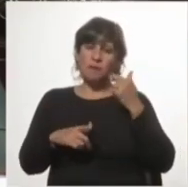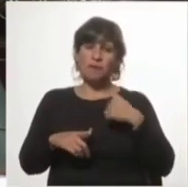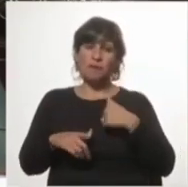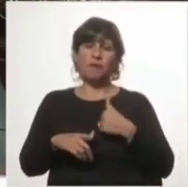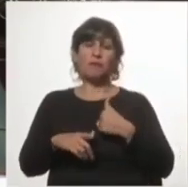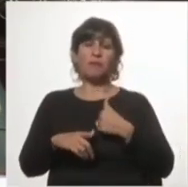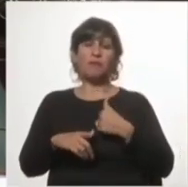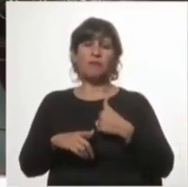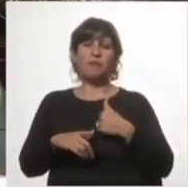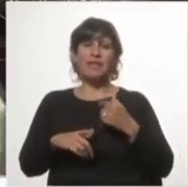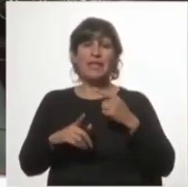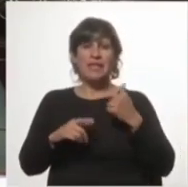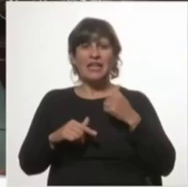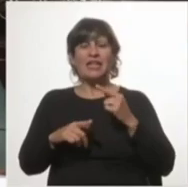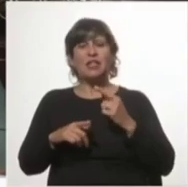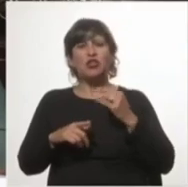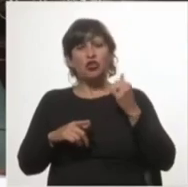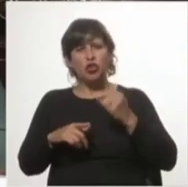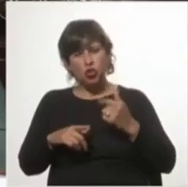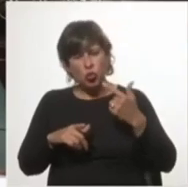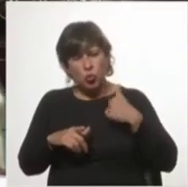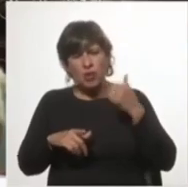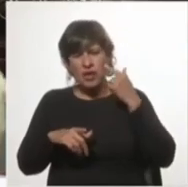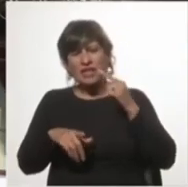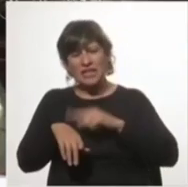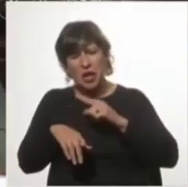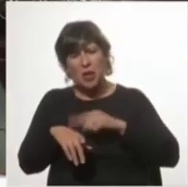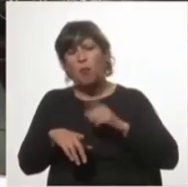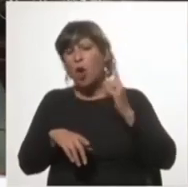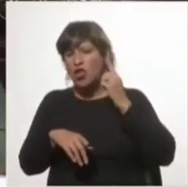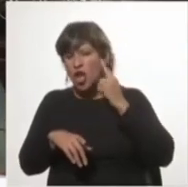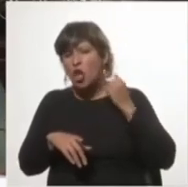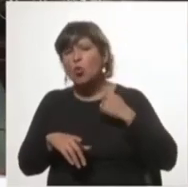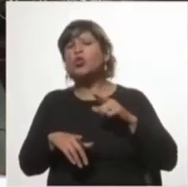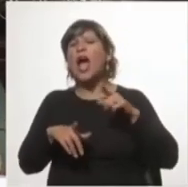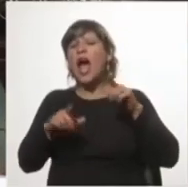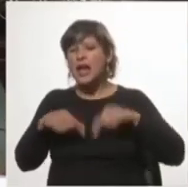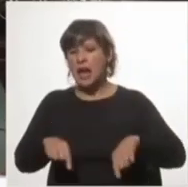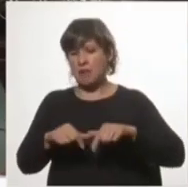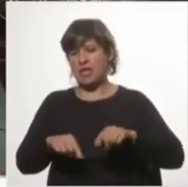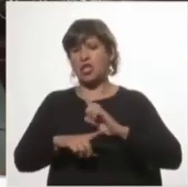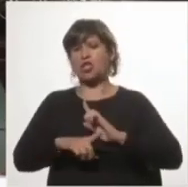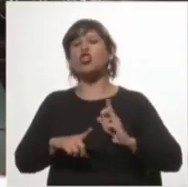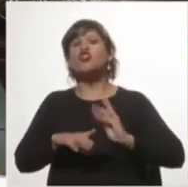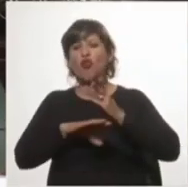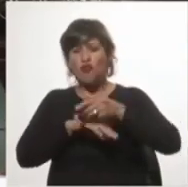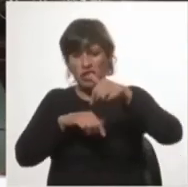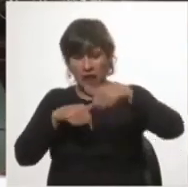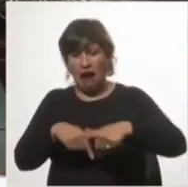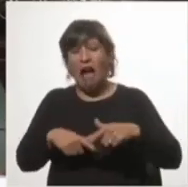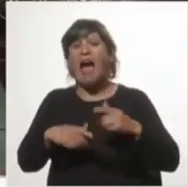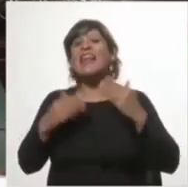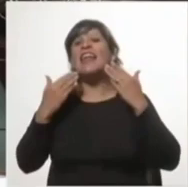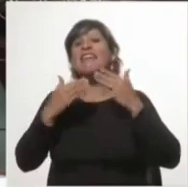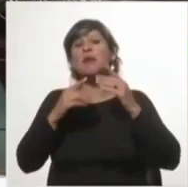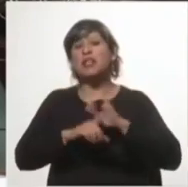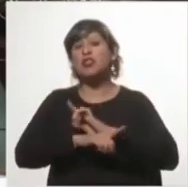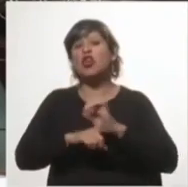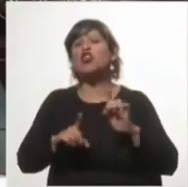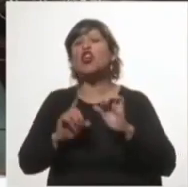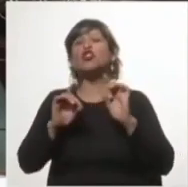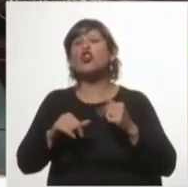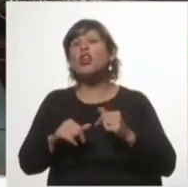el tiempo de escuchar al Ministro, porque yo vine a la interpelación no solo a oír,